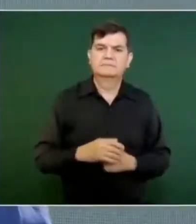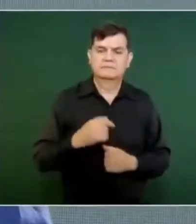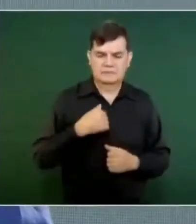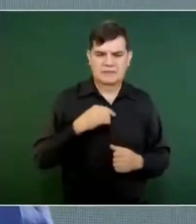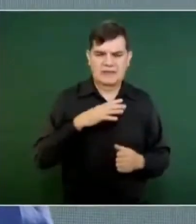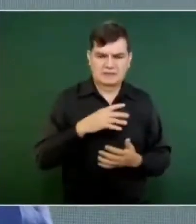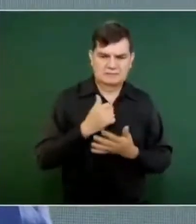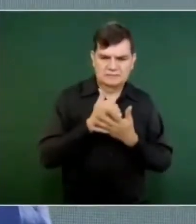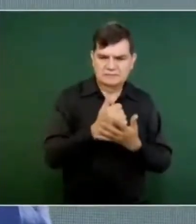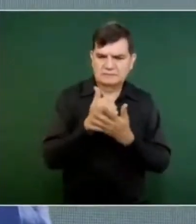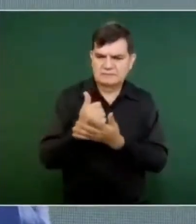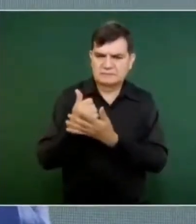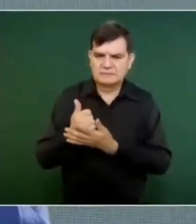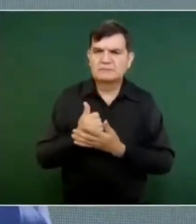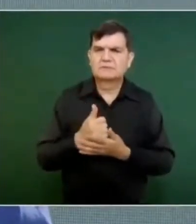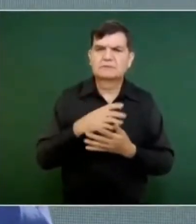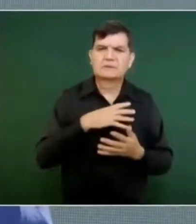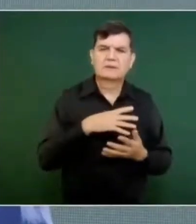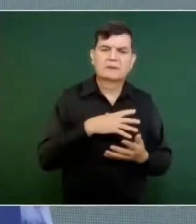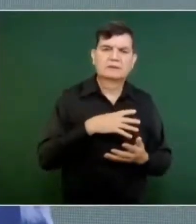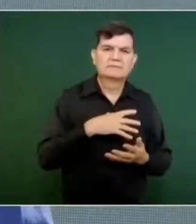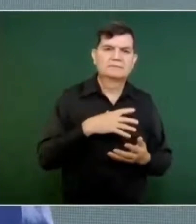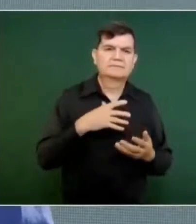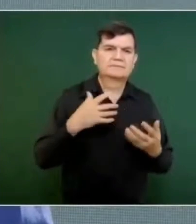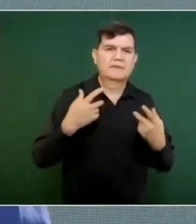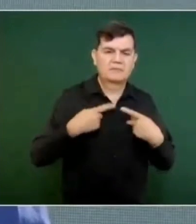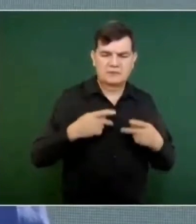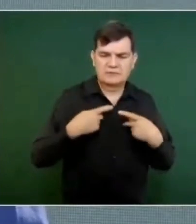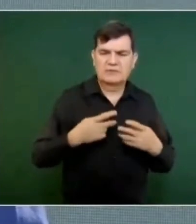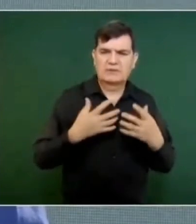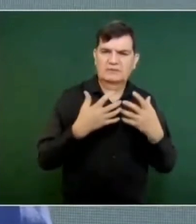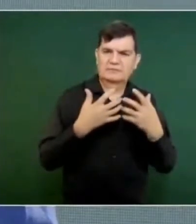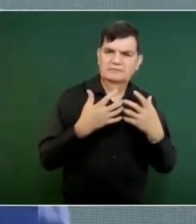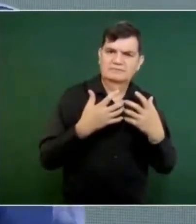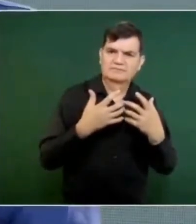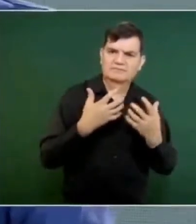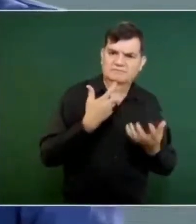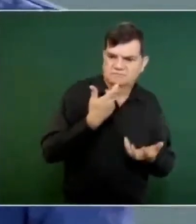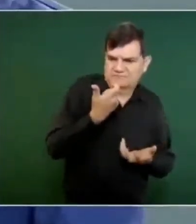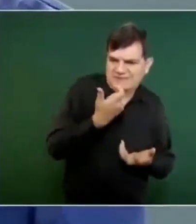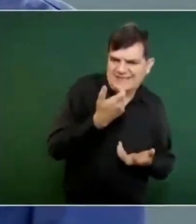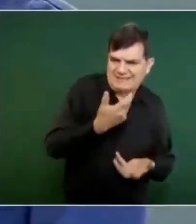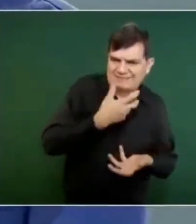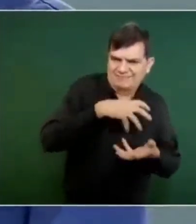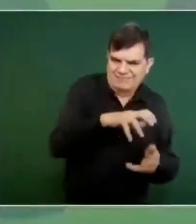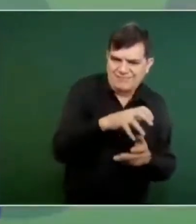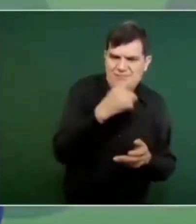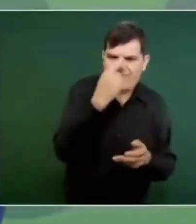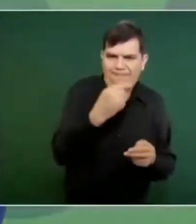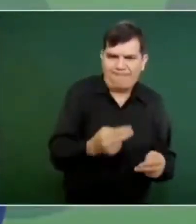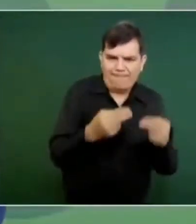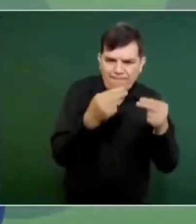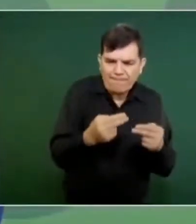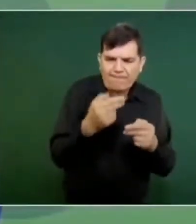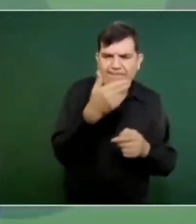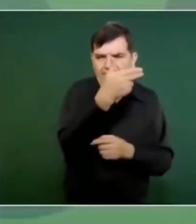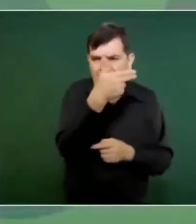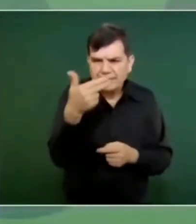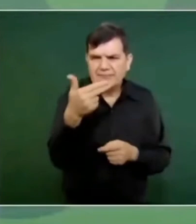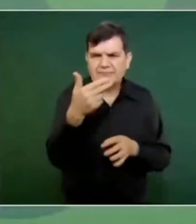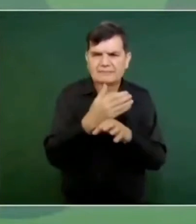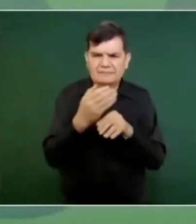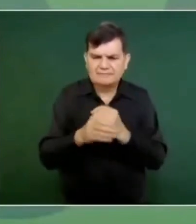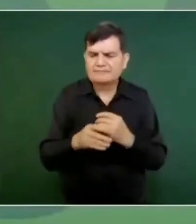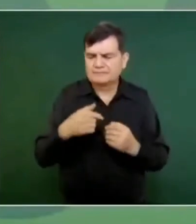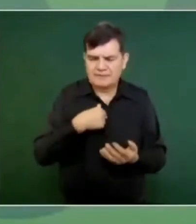ayudando también a inversionistas, a hoteleros. Hicimos el